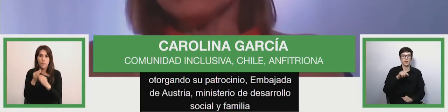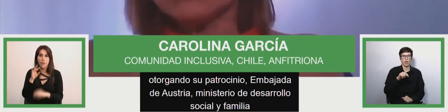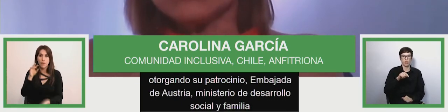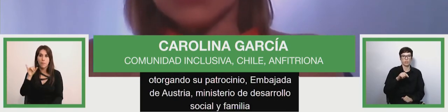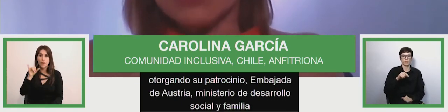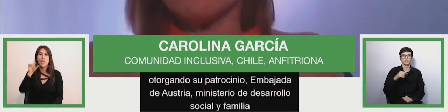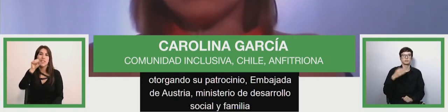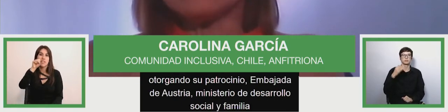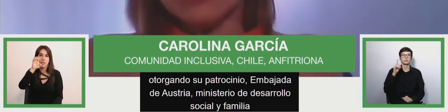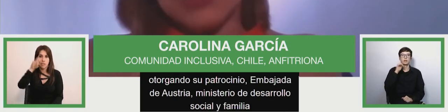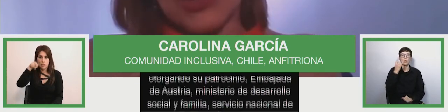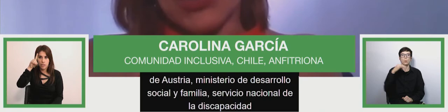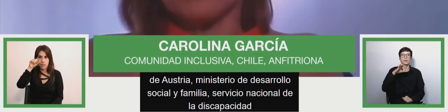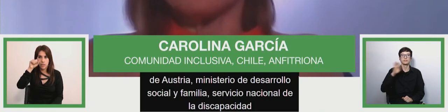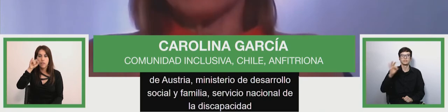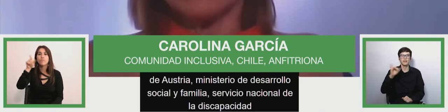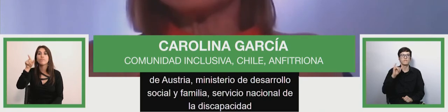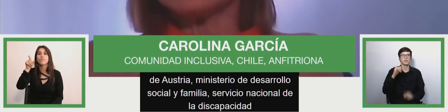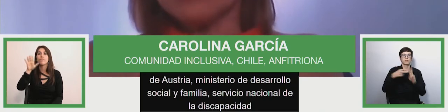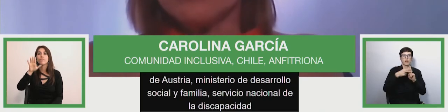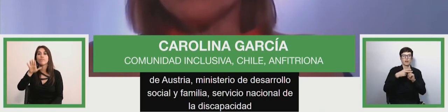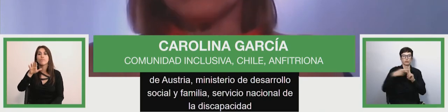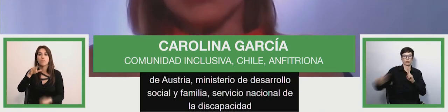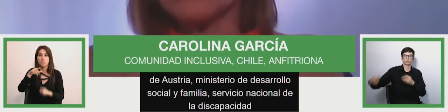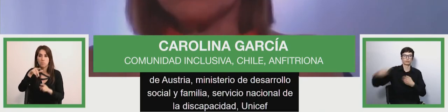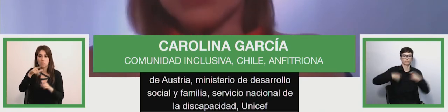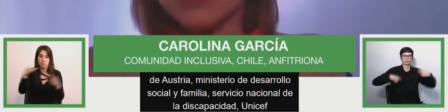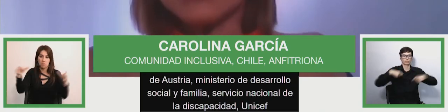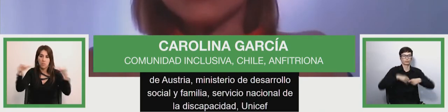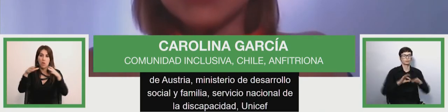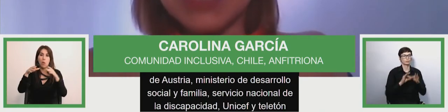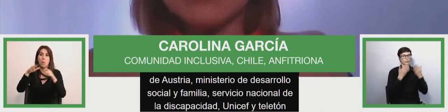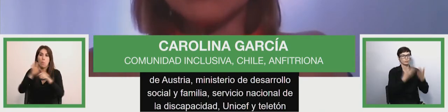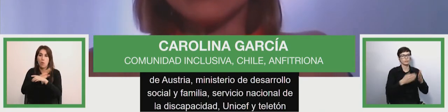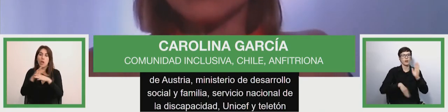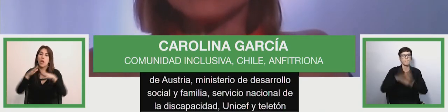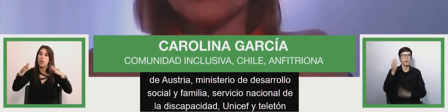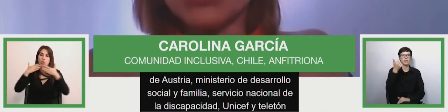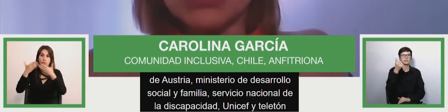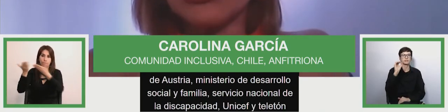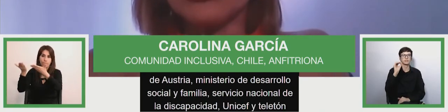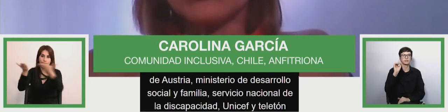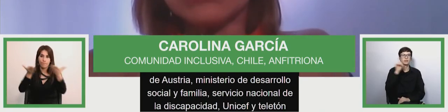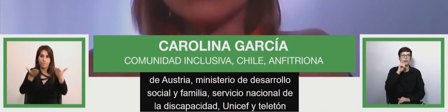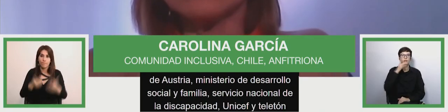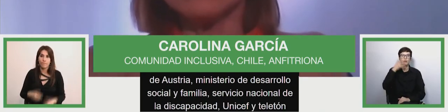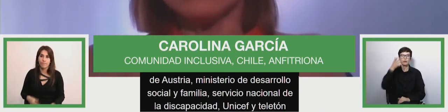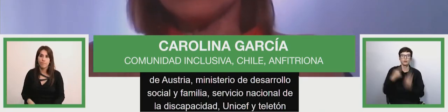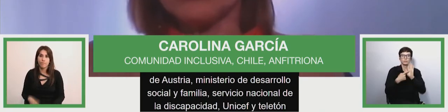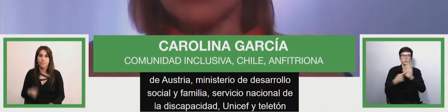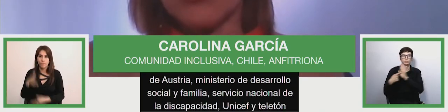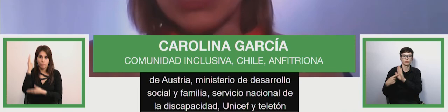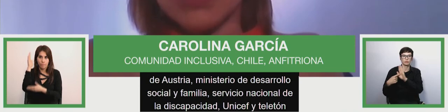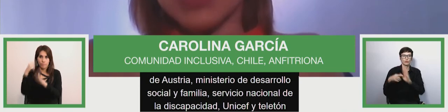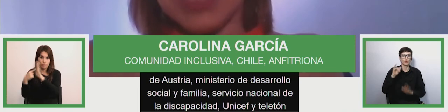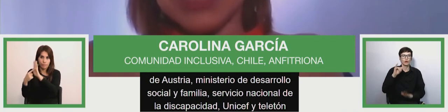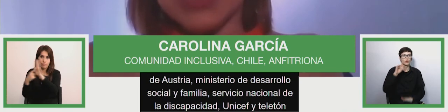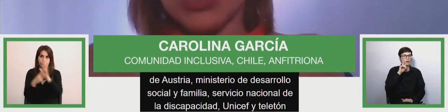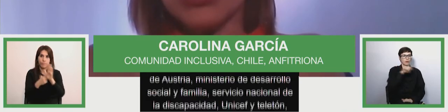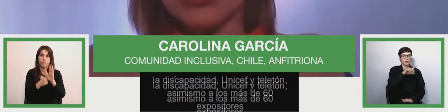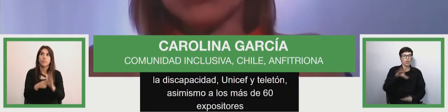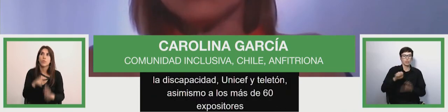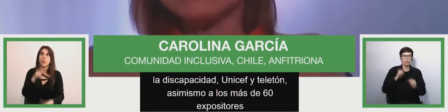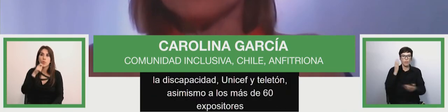UNICEF y Teletón asimismo a los más de 60 expositores y tomadores de